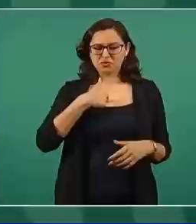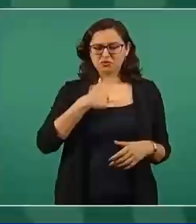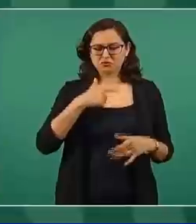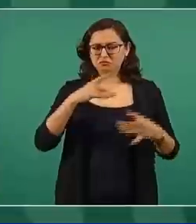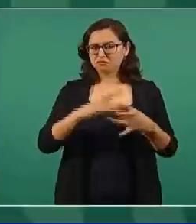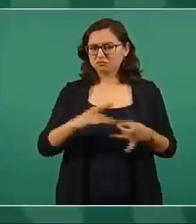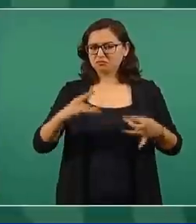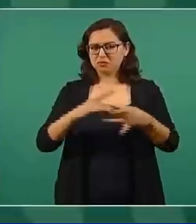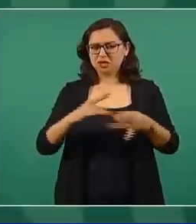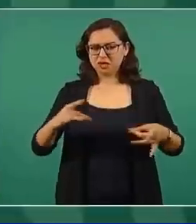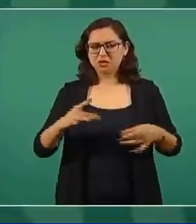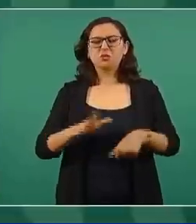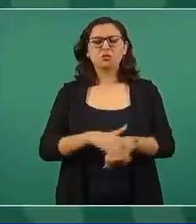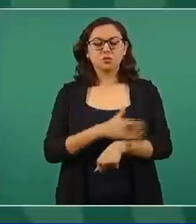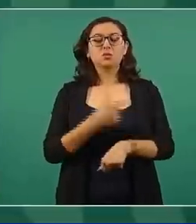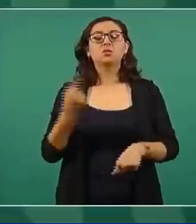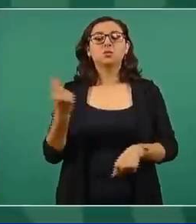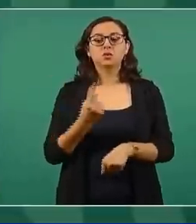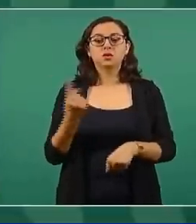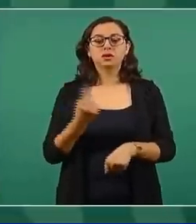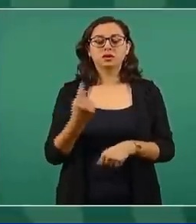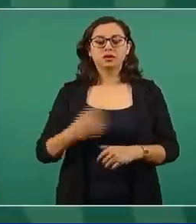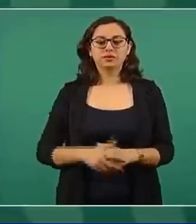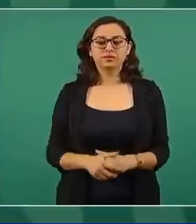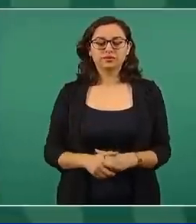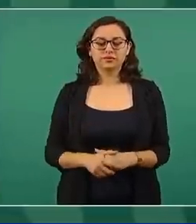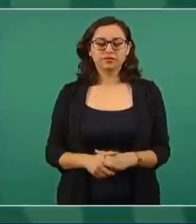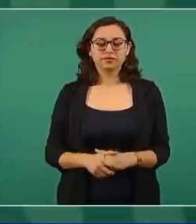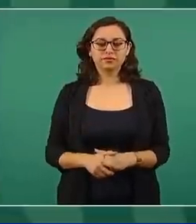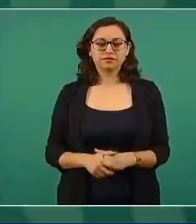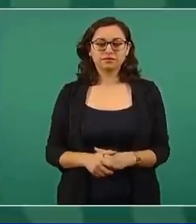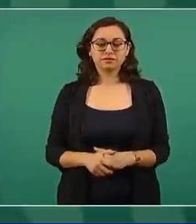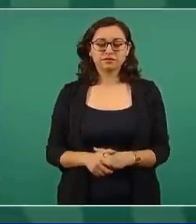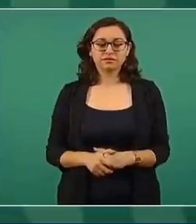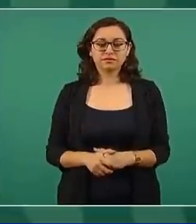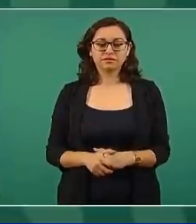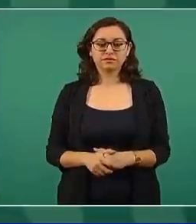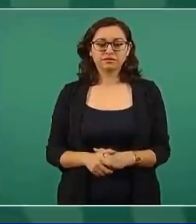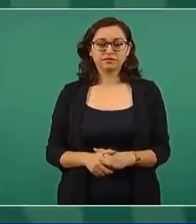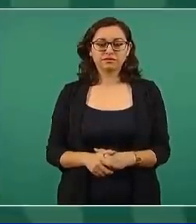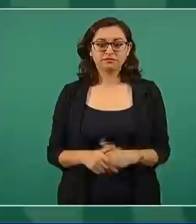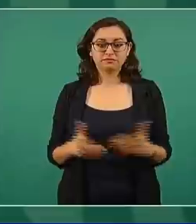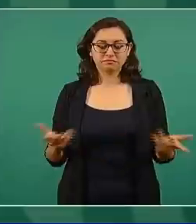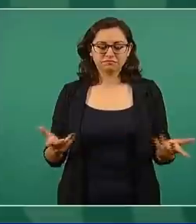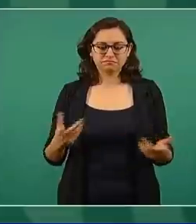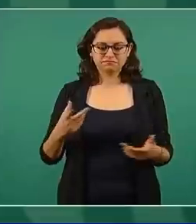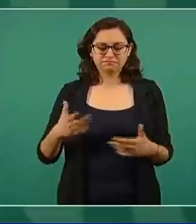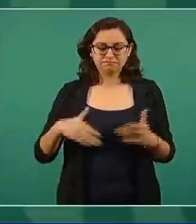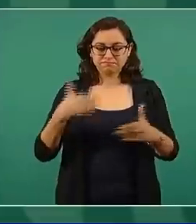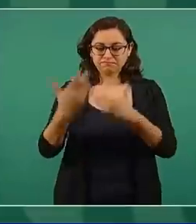para que nosotros mismos digamos basta